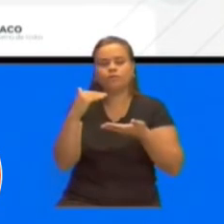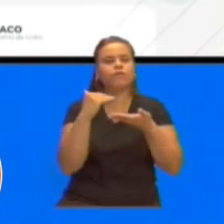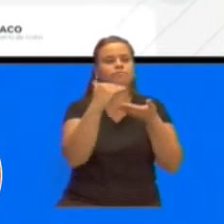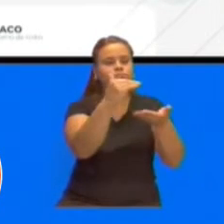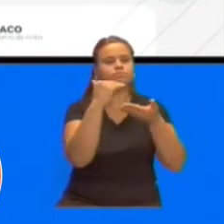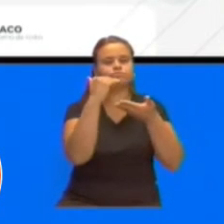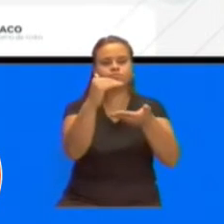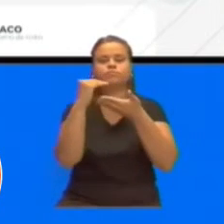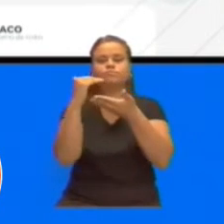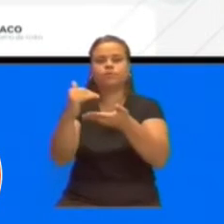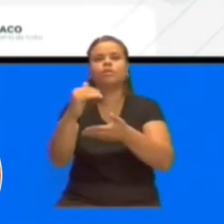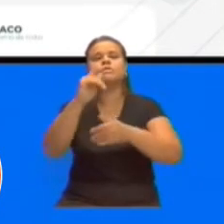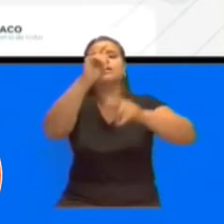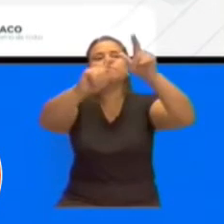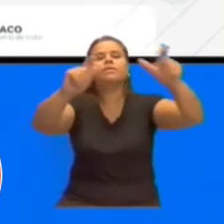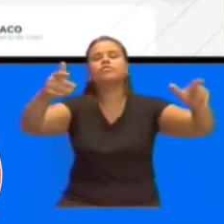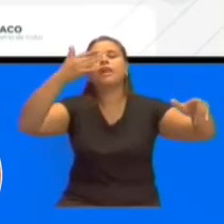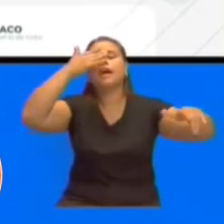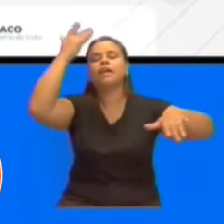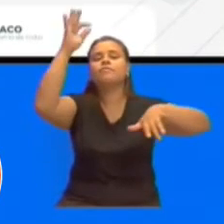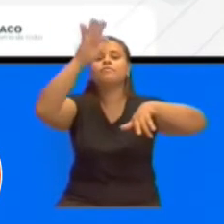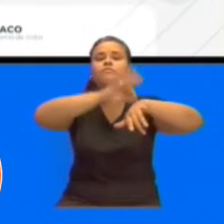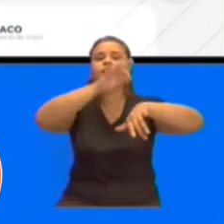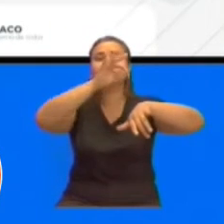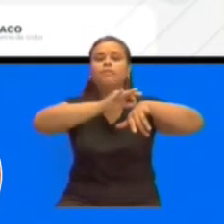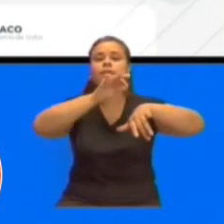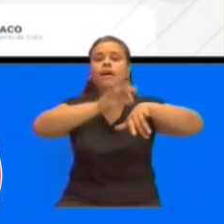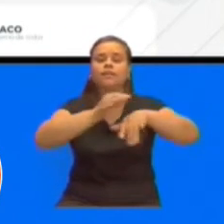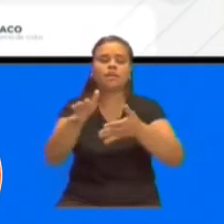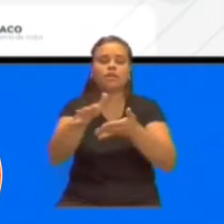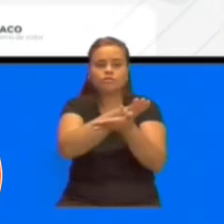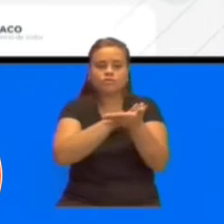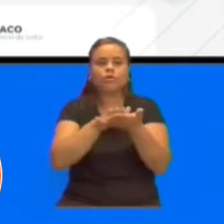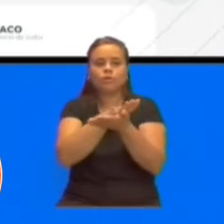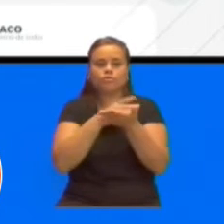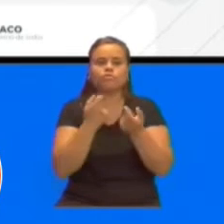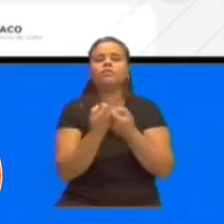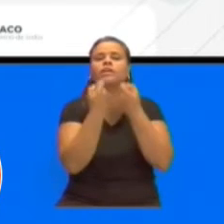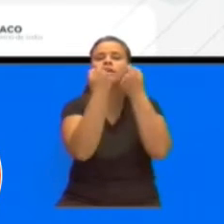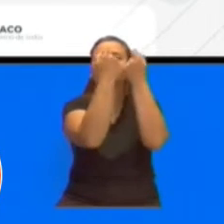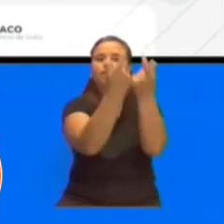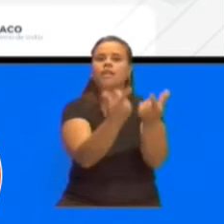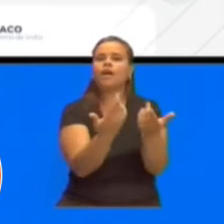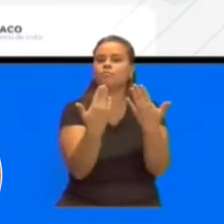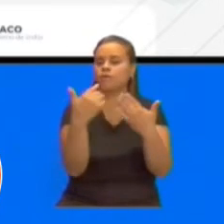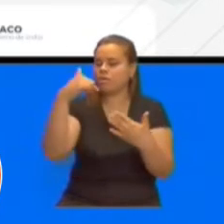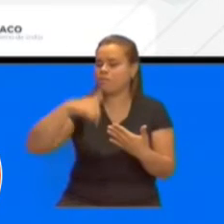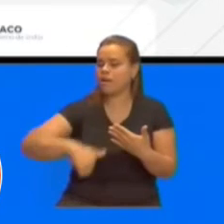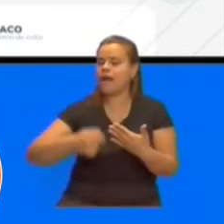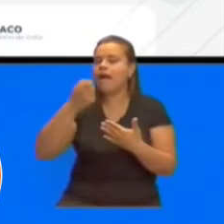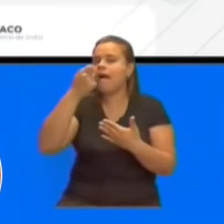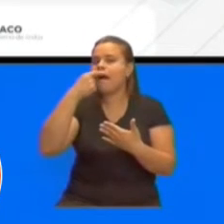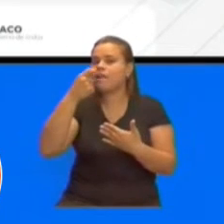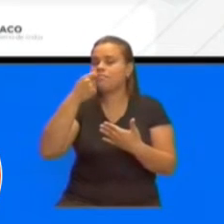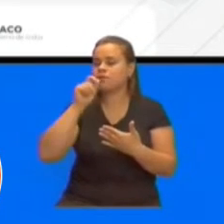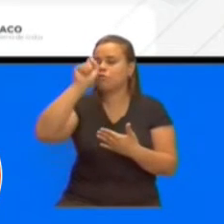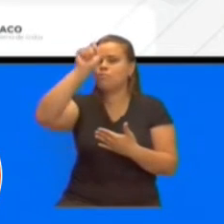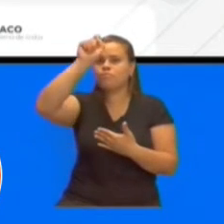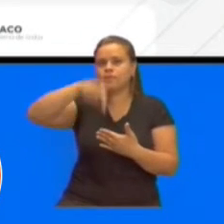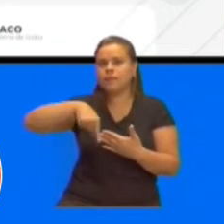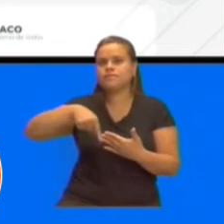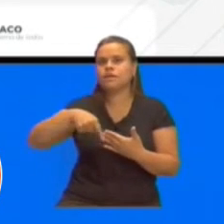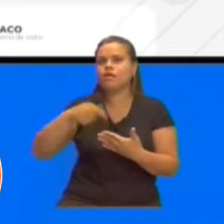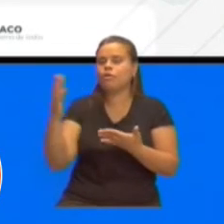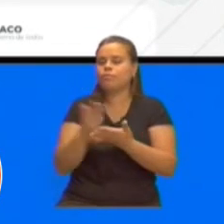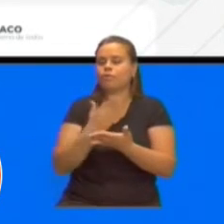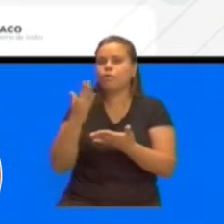para que a nuestros pacientes, a nuestros usuarios y usuarias, les llegue una droga producida en la provincia con el valor agregado que eso significa y